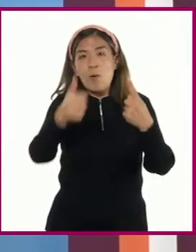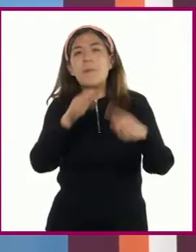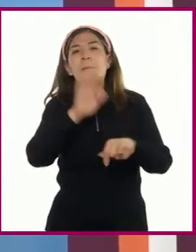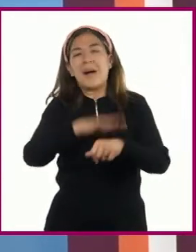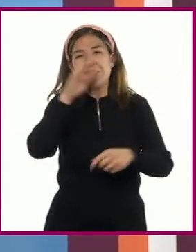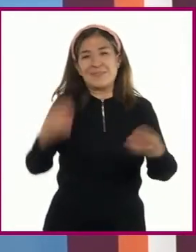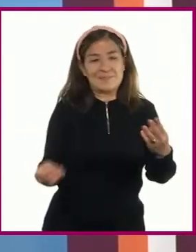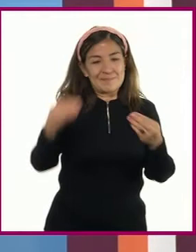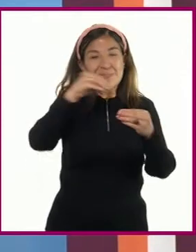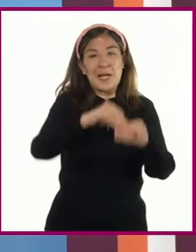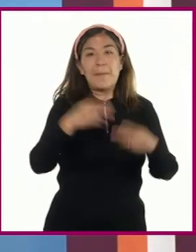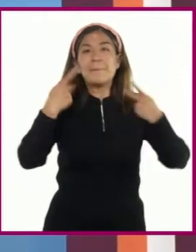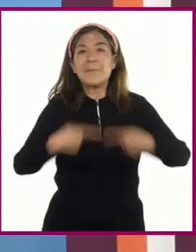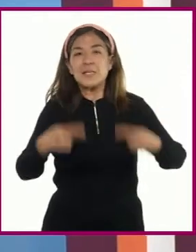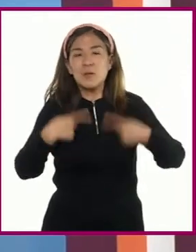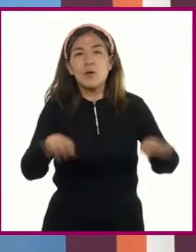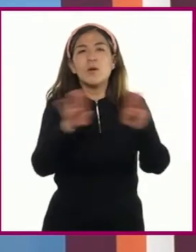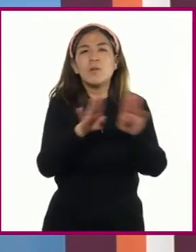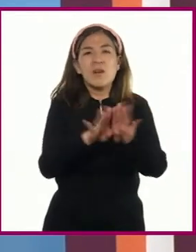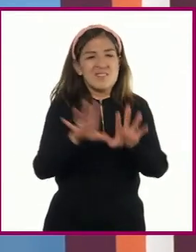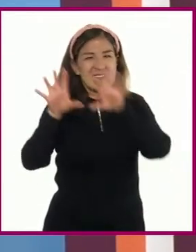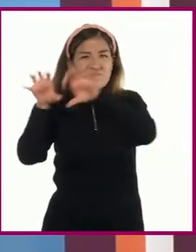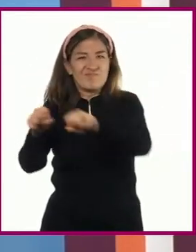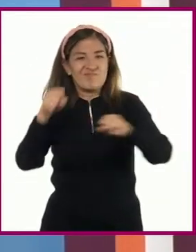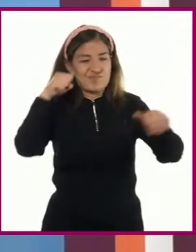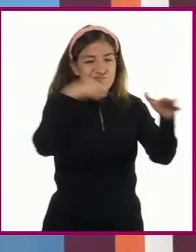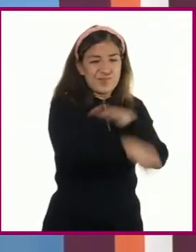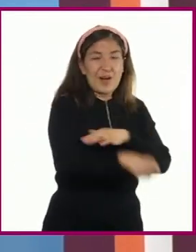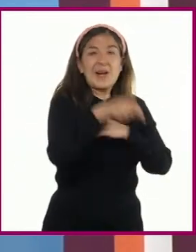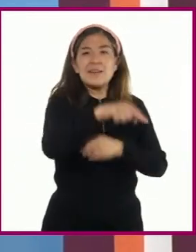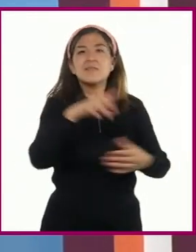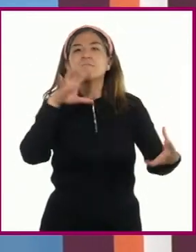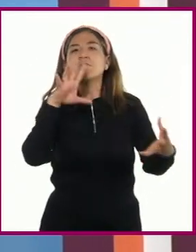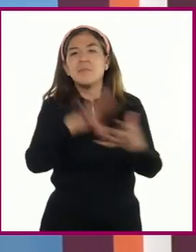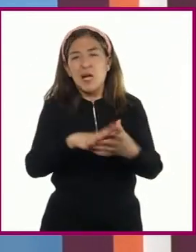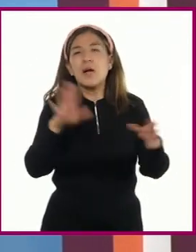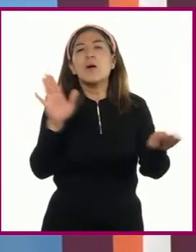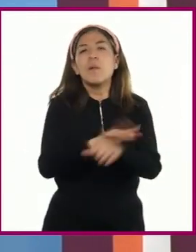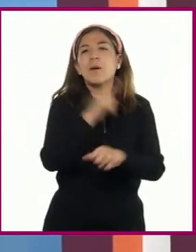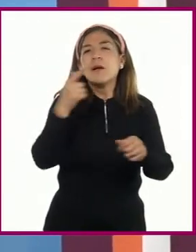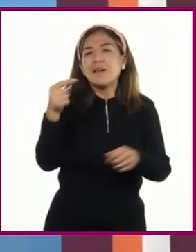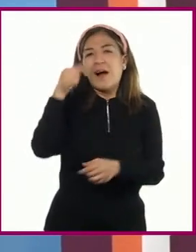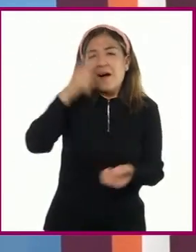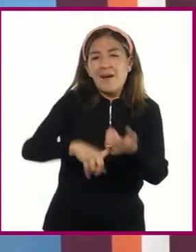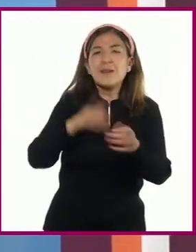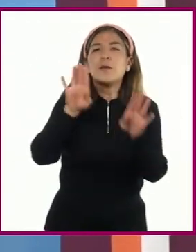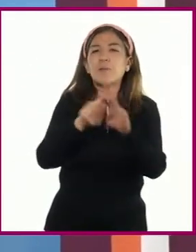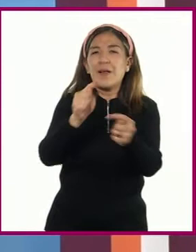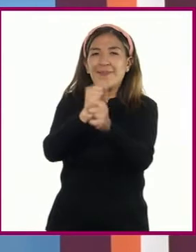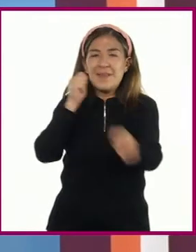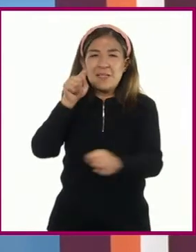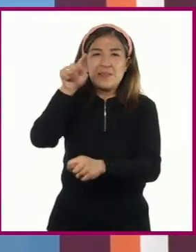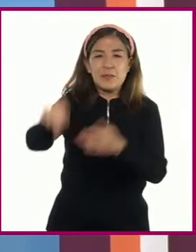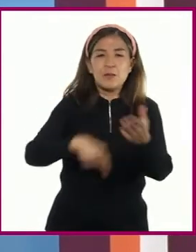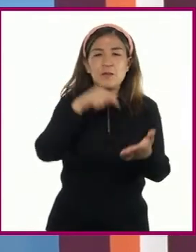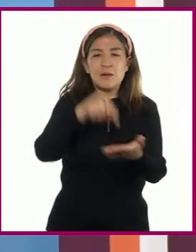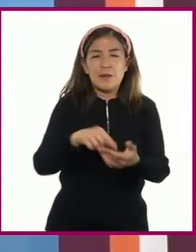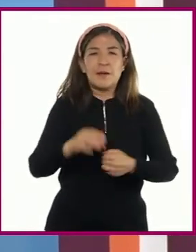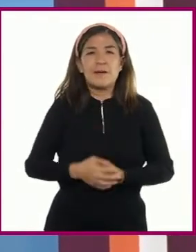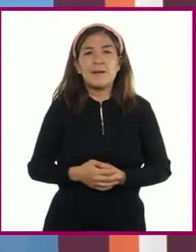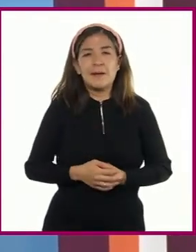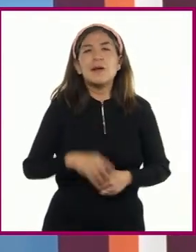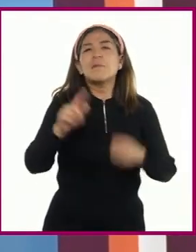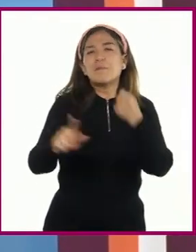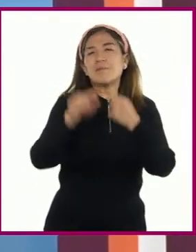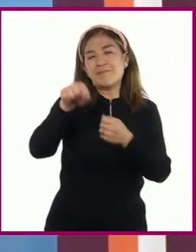los derechos civiles fueron arrestados tras encabezar un boicot a una compañía de transporte de Montgomery, Alabama,